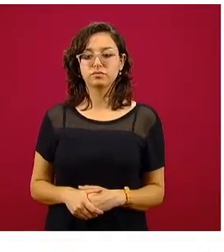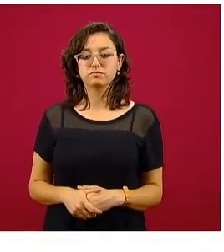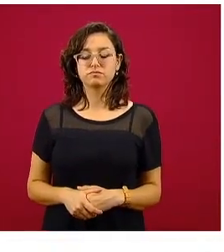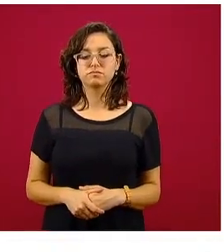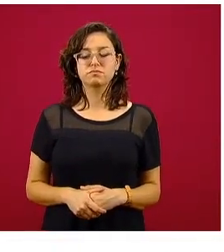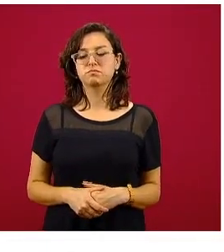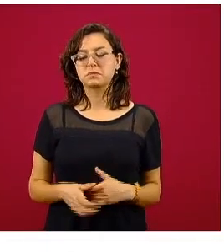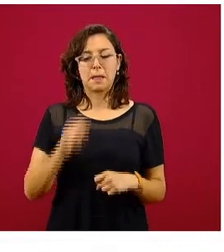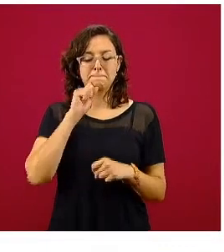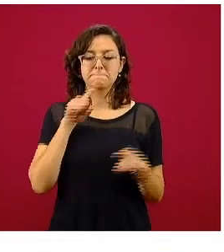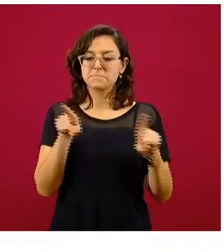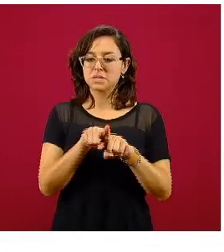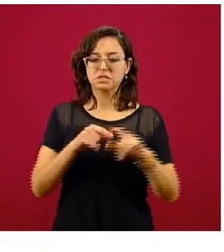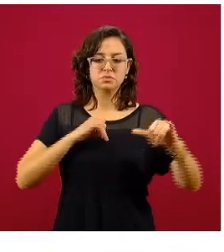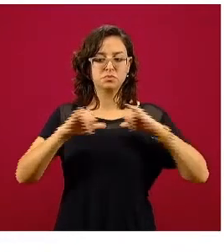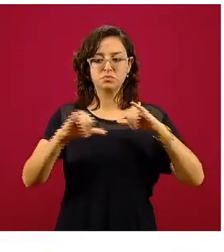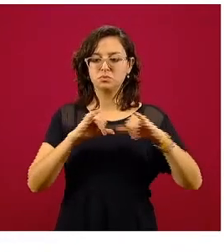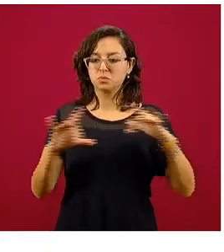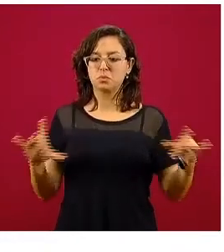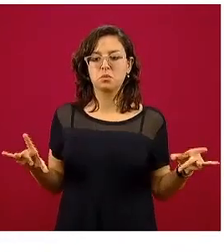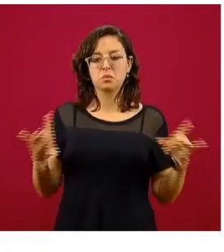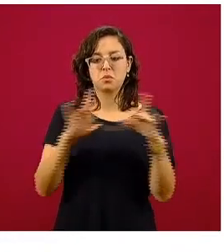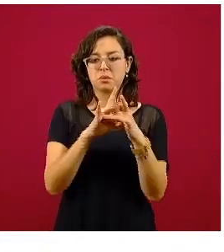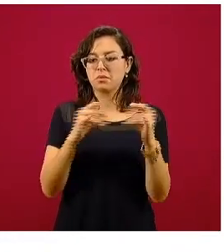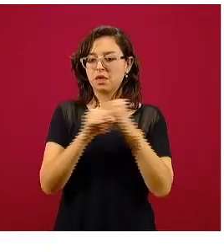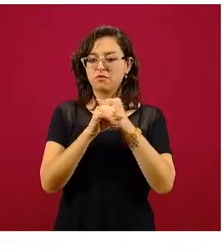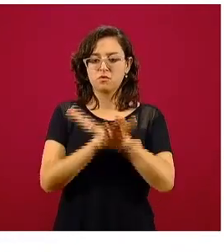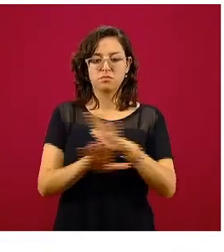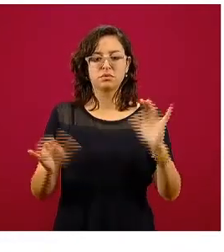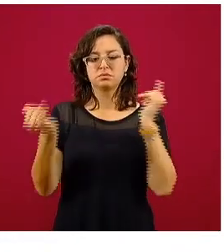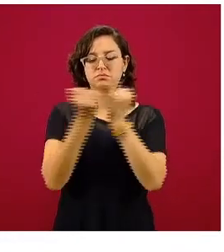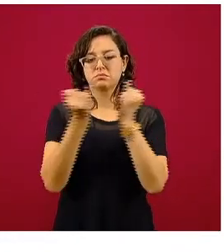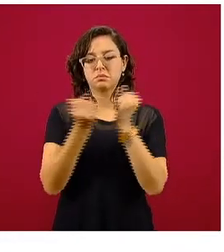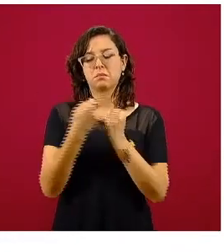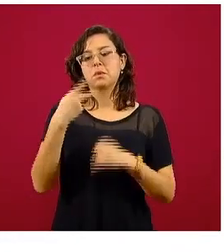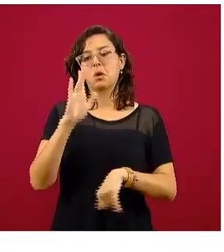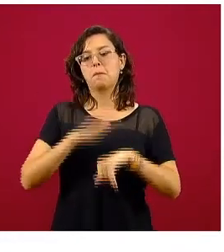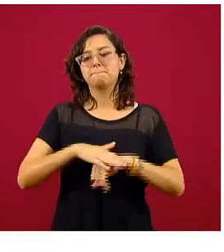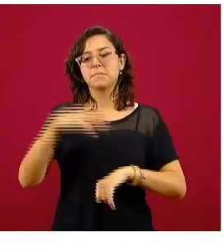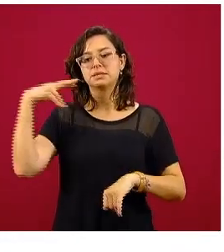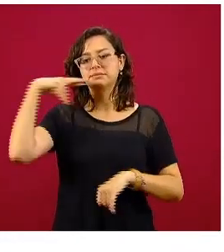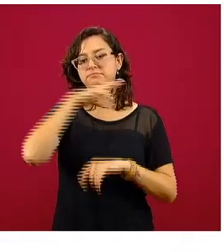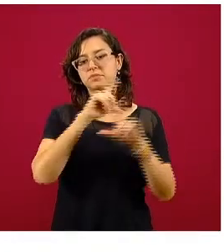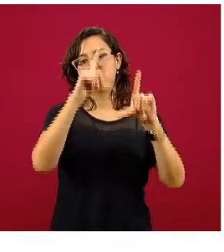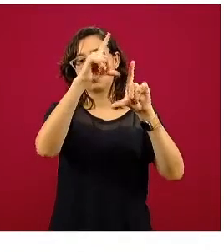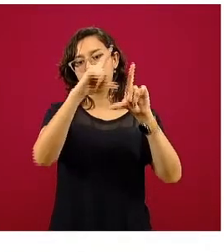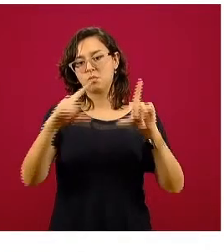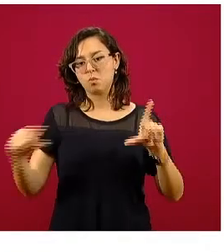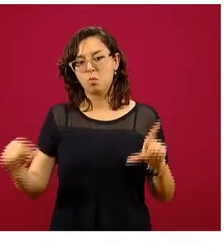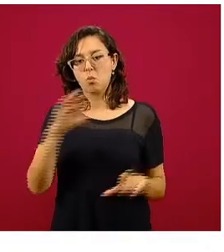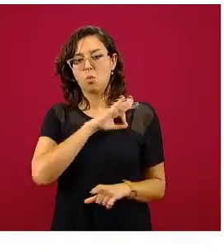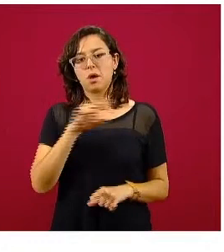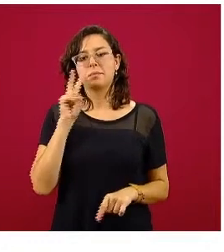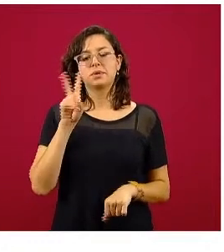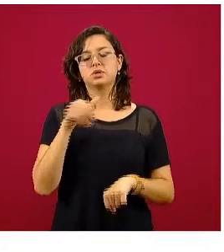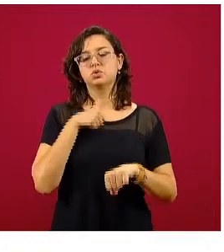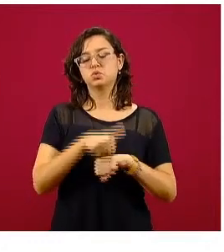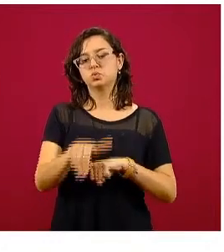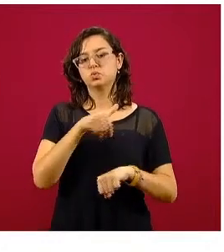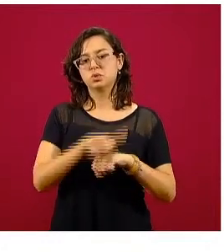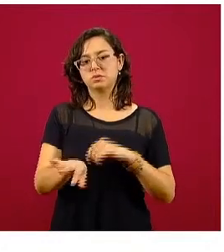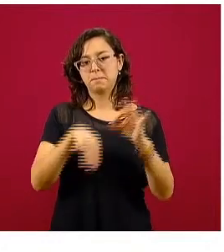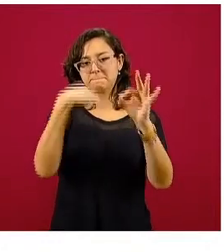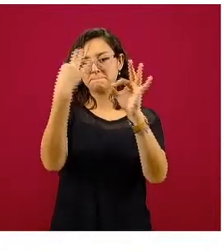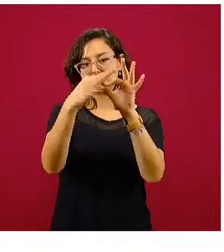con base en esta misma información del mapa, pero ahora los vemos rápidamente en orden descendente para identificar los números de